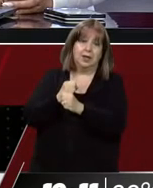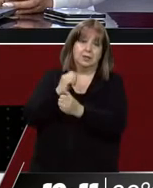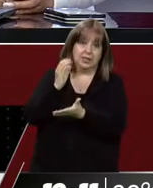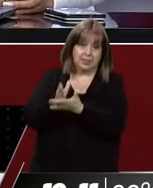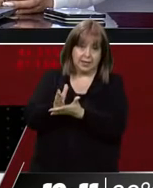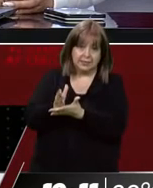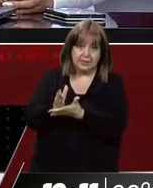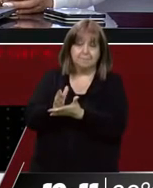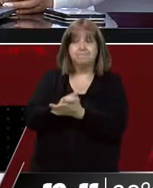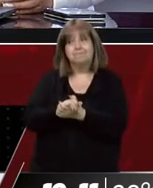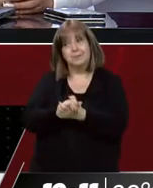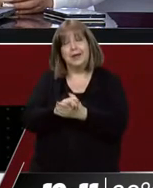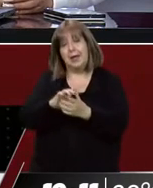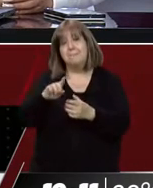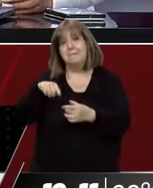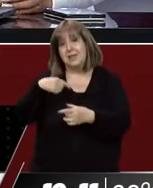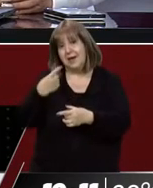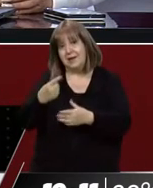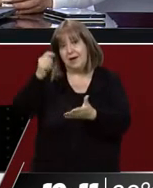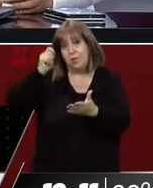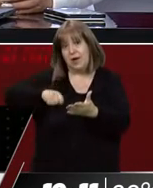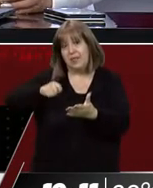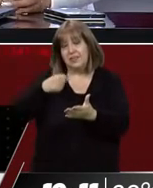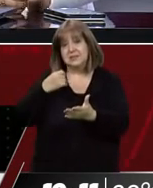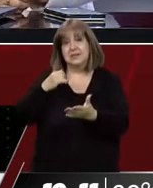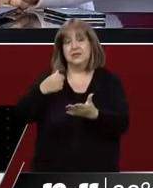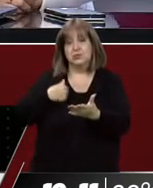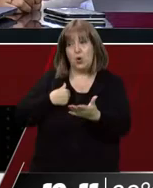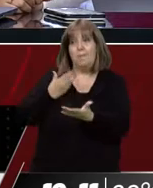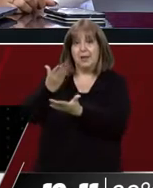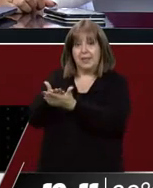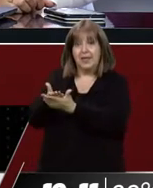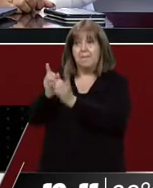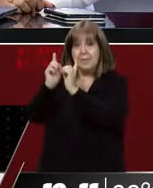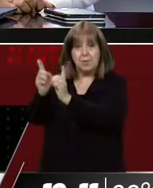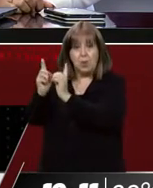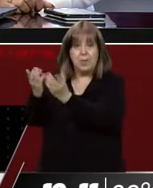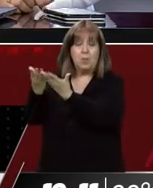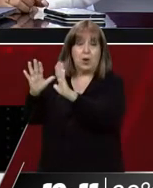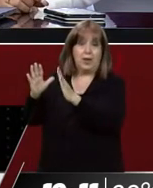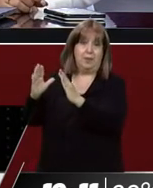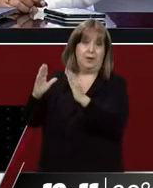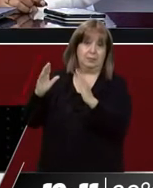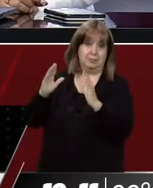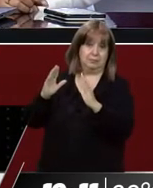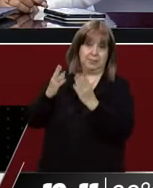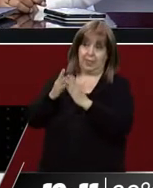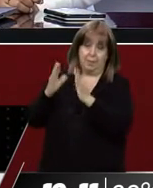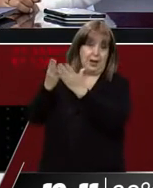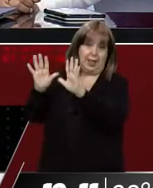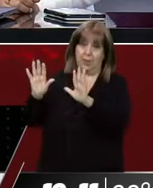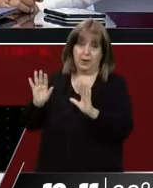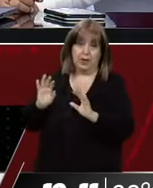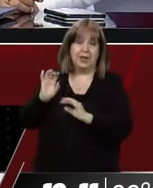Sí, claro. Mañana el tribunal se va a expedir si hace lugar o no a la solicitud de la defensa, que es respecto del